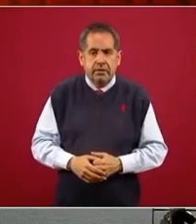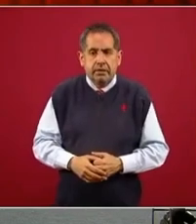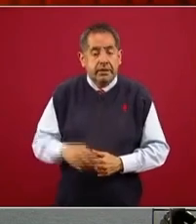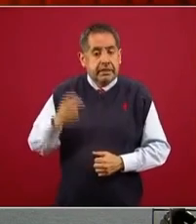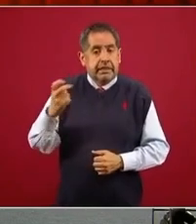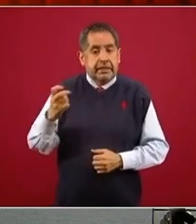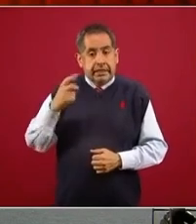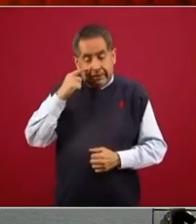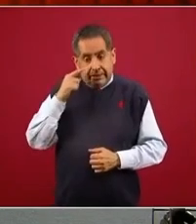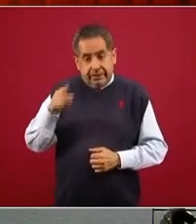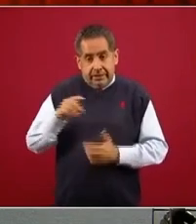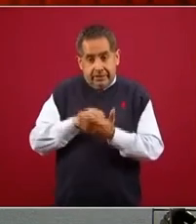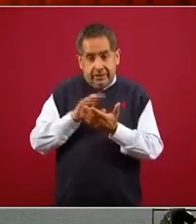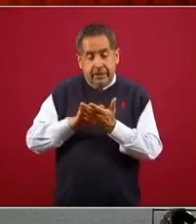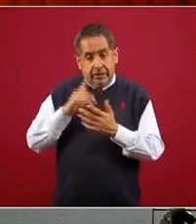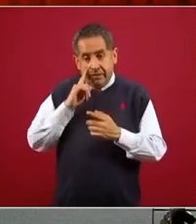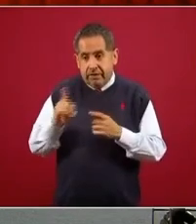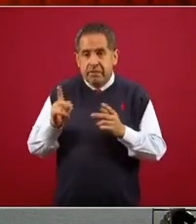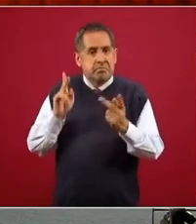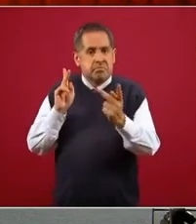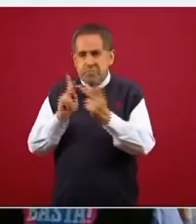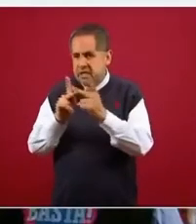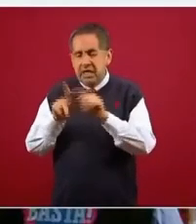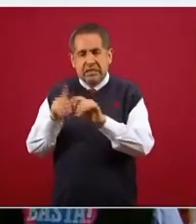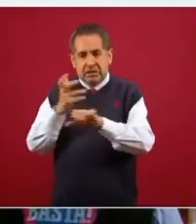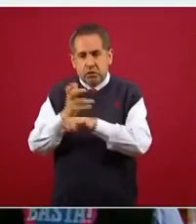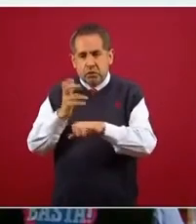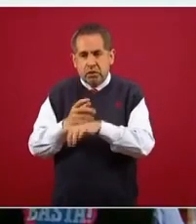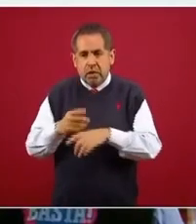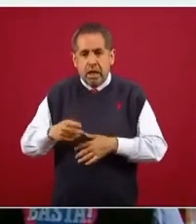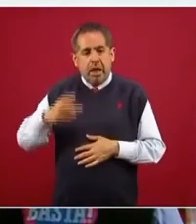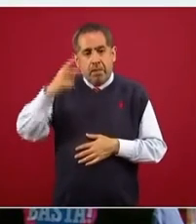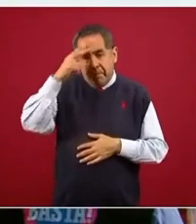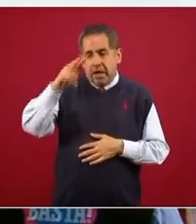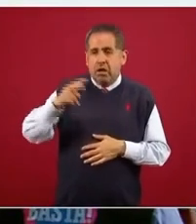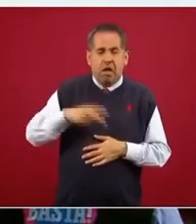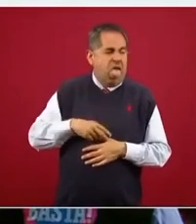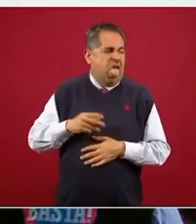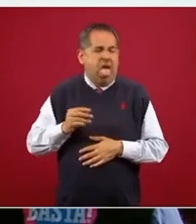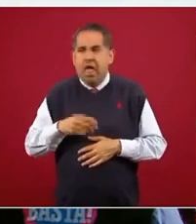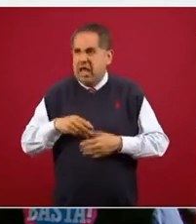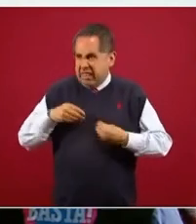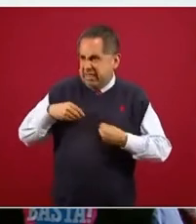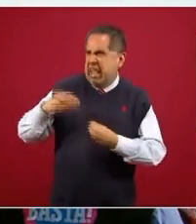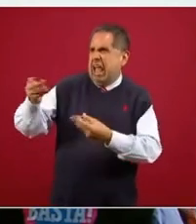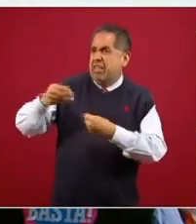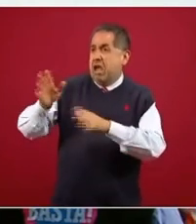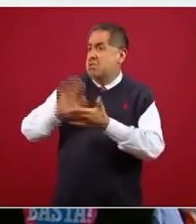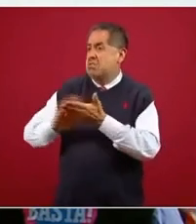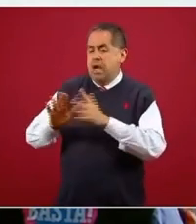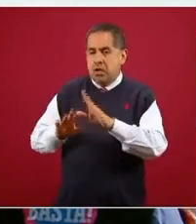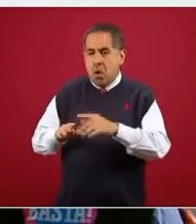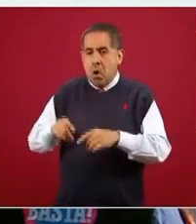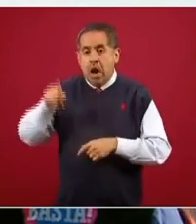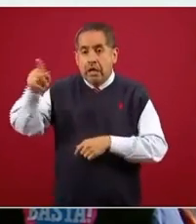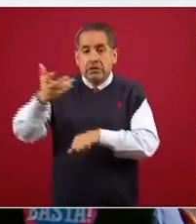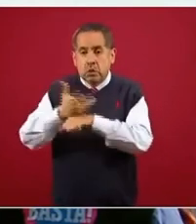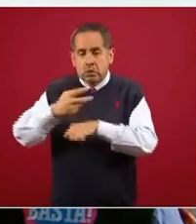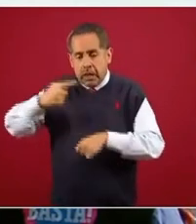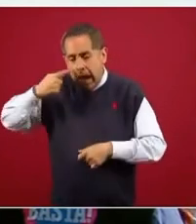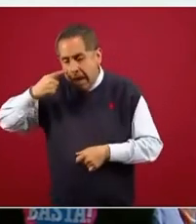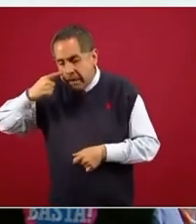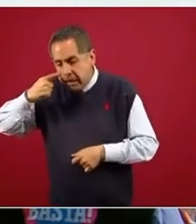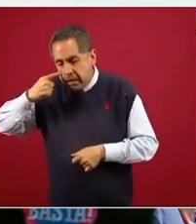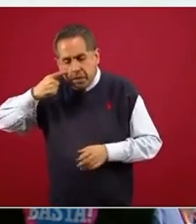Y esos datos, checan con los datos de Estados Unidos, porque no es que México se la vaya por la libre y diga, oye, ya él te pagué. No, todo